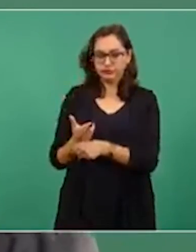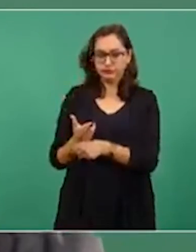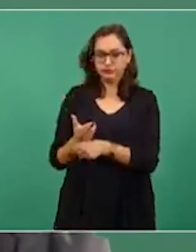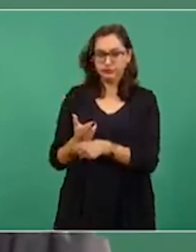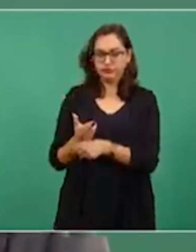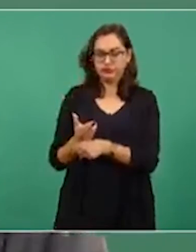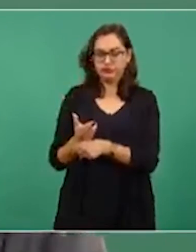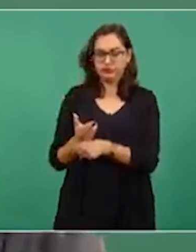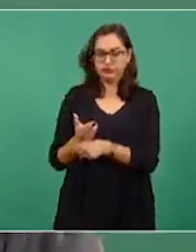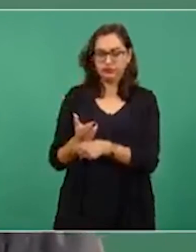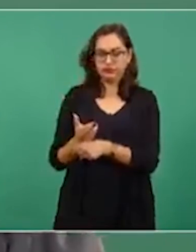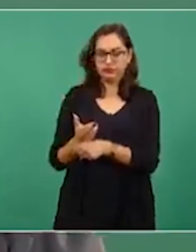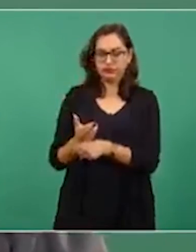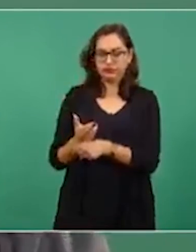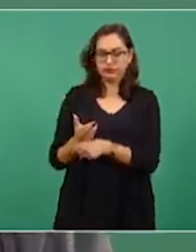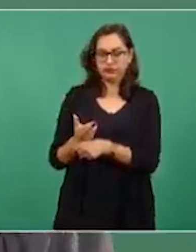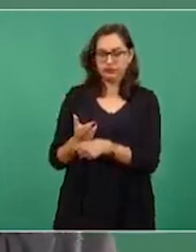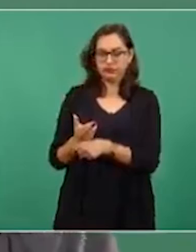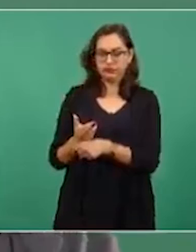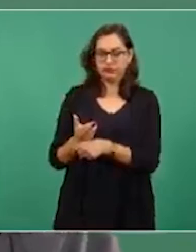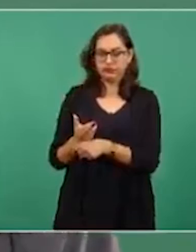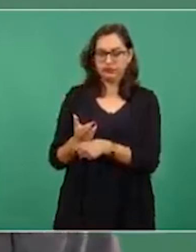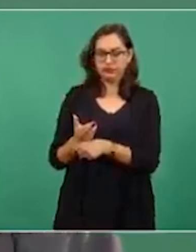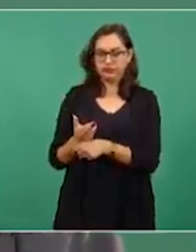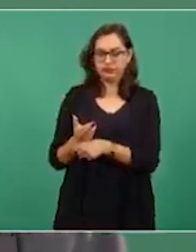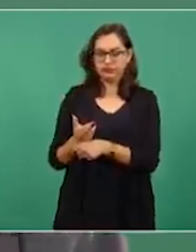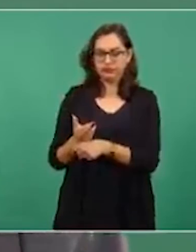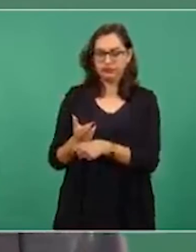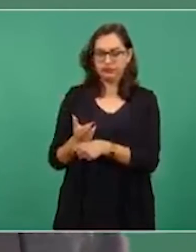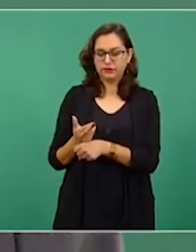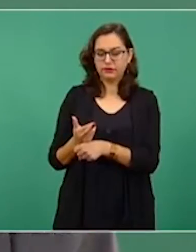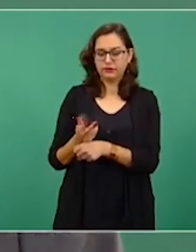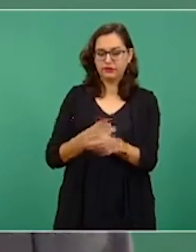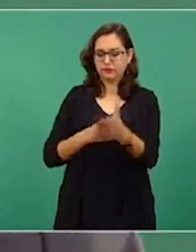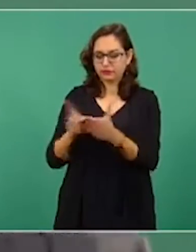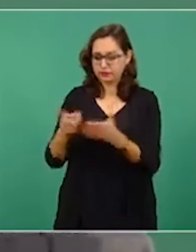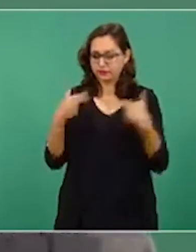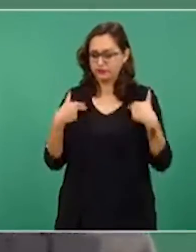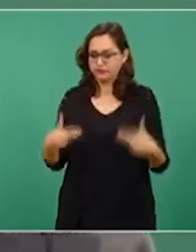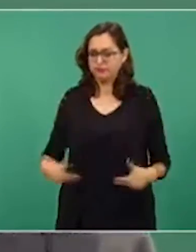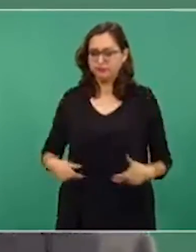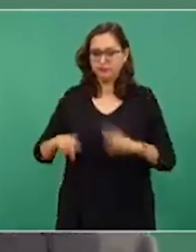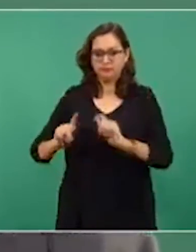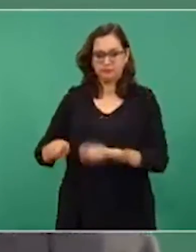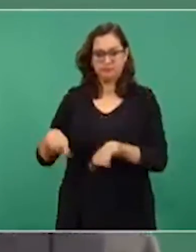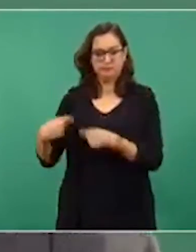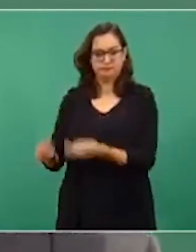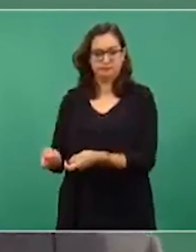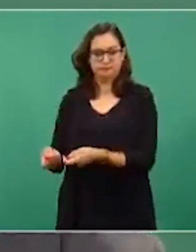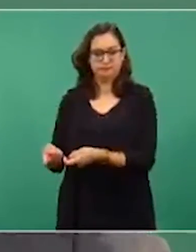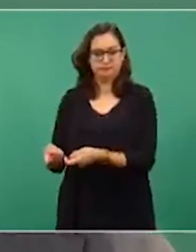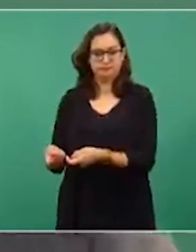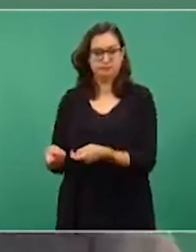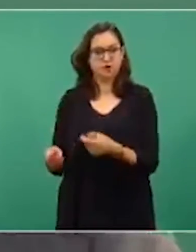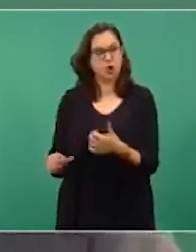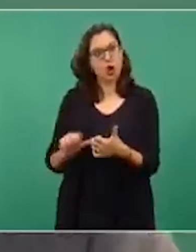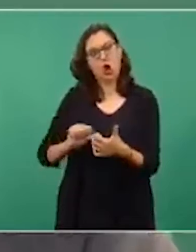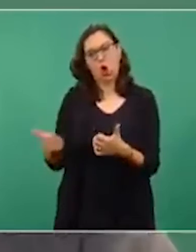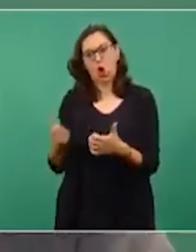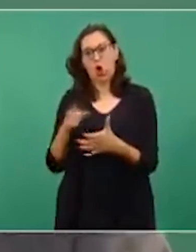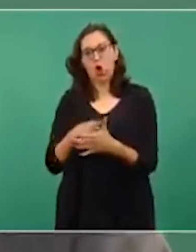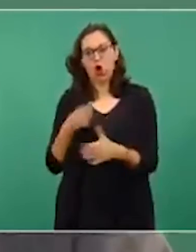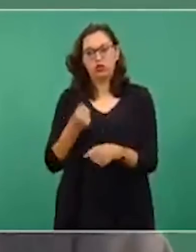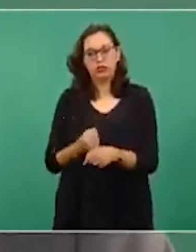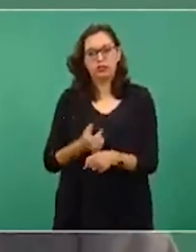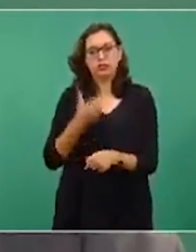para los derechos humanos?, ¿por qué no tenemos una